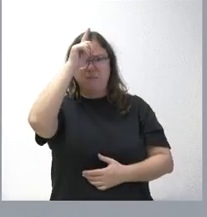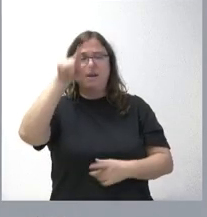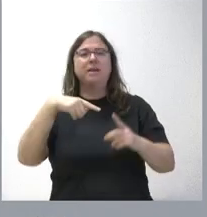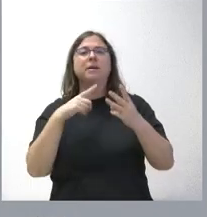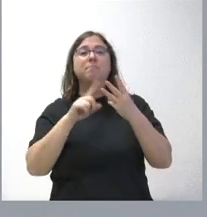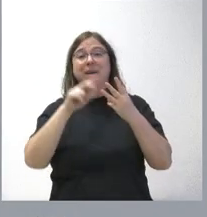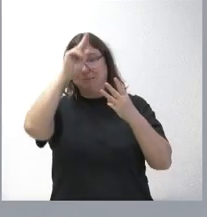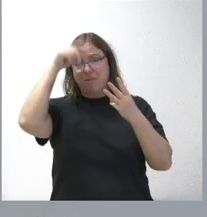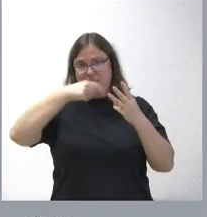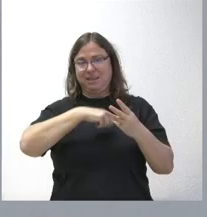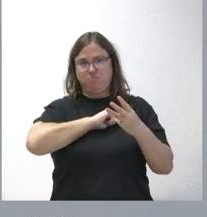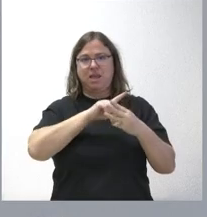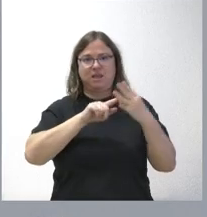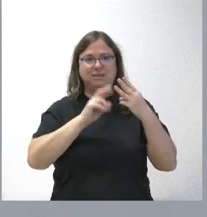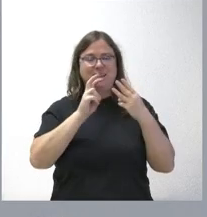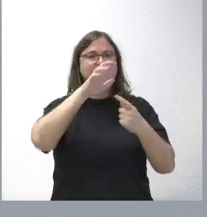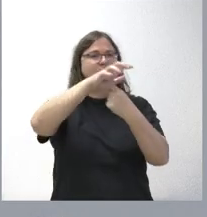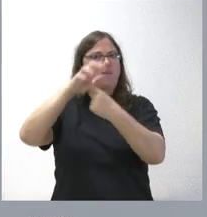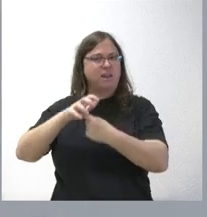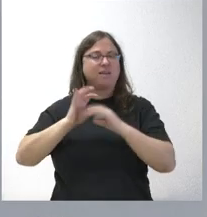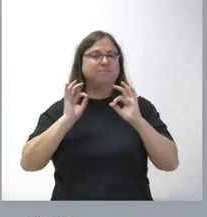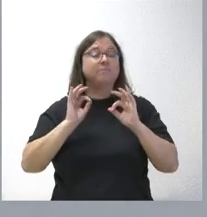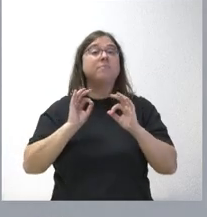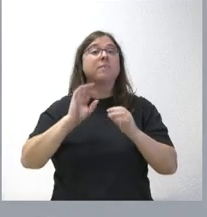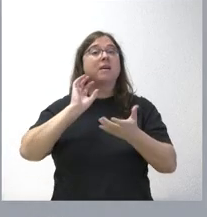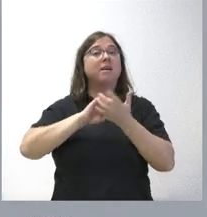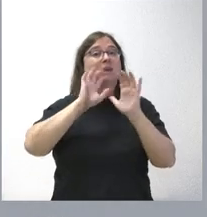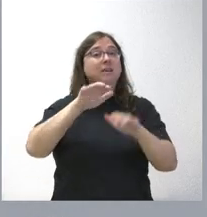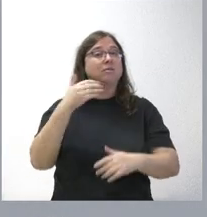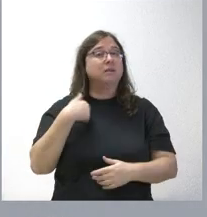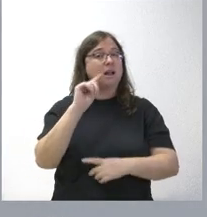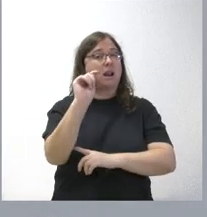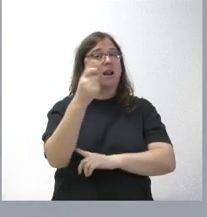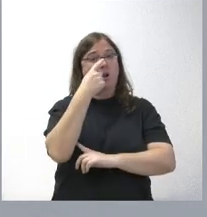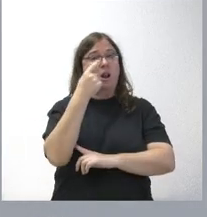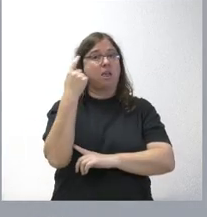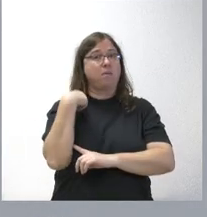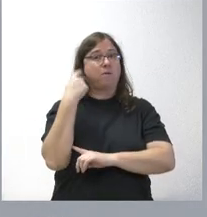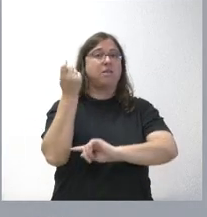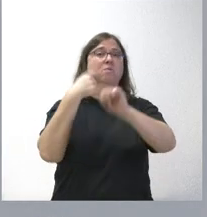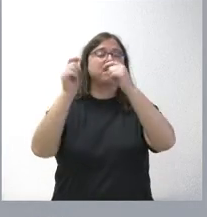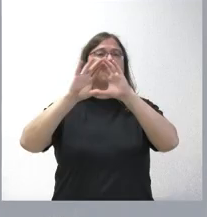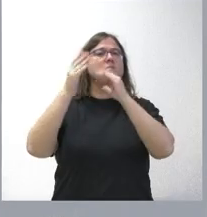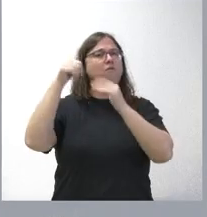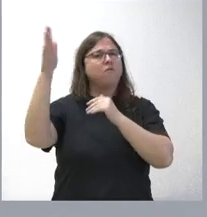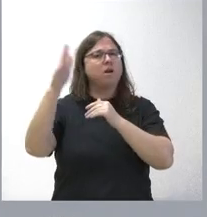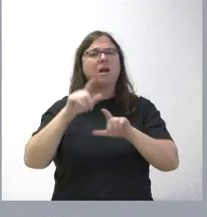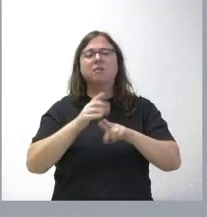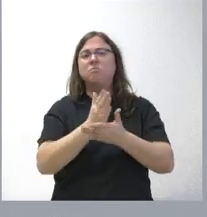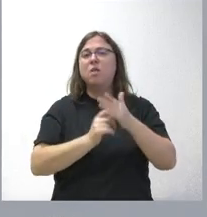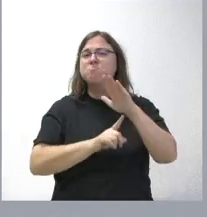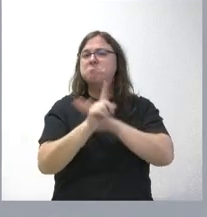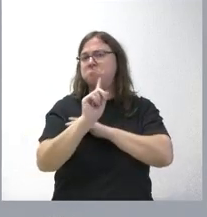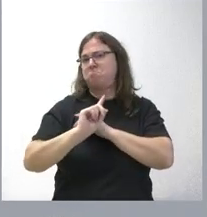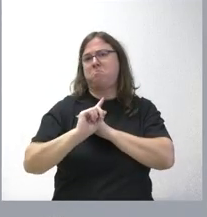Madrid, España. Castilla y León saben que logró ya el año pasado un récord de exportaciones y fue la comunidad que tuvo más crecimiento en las